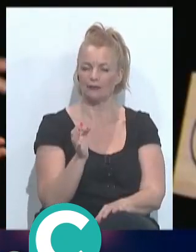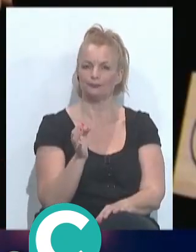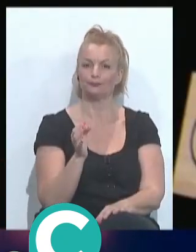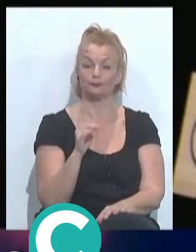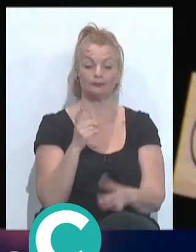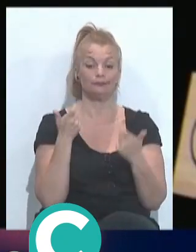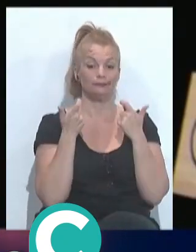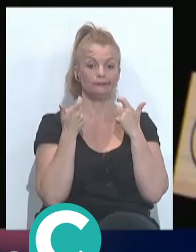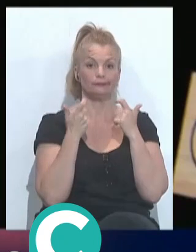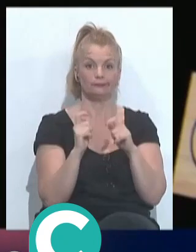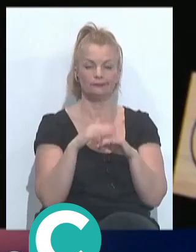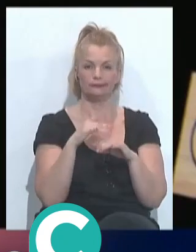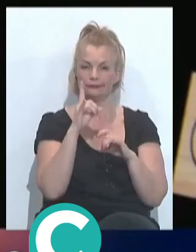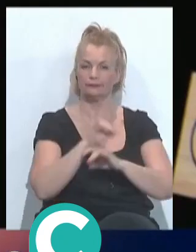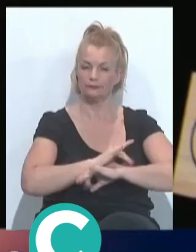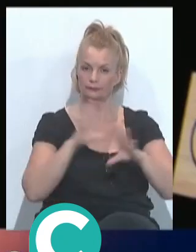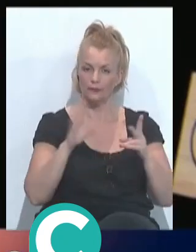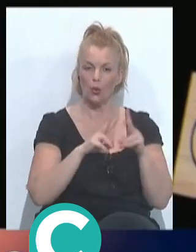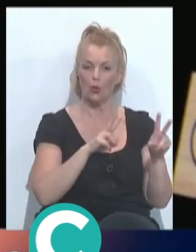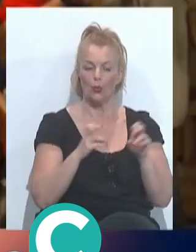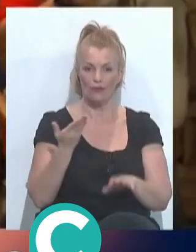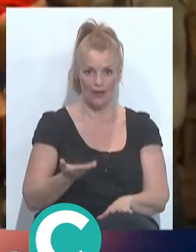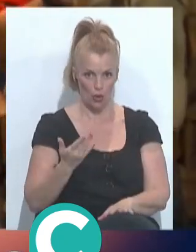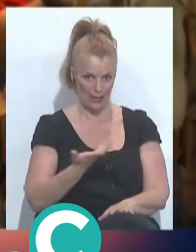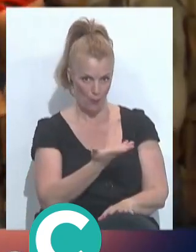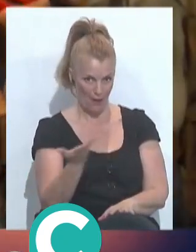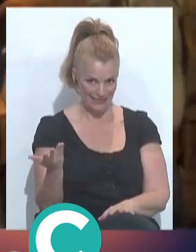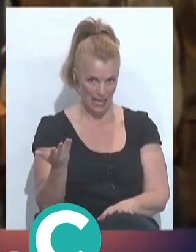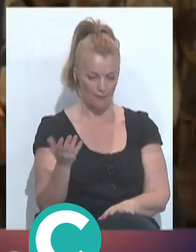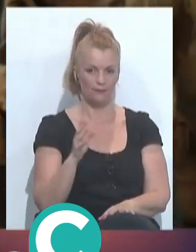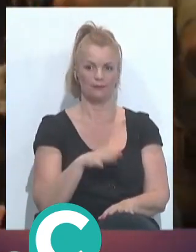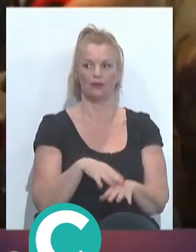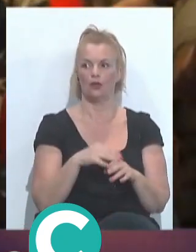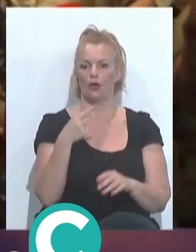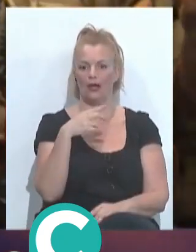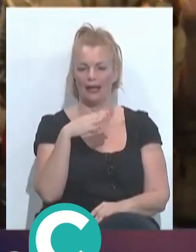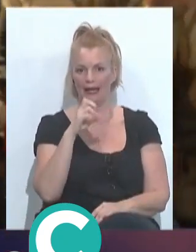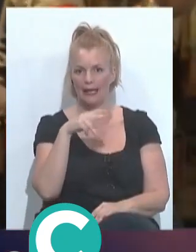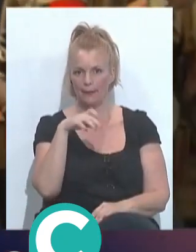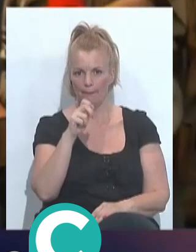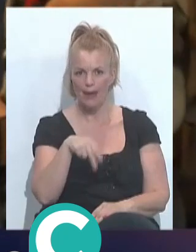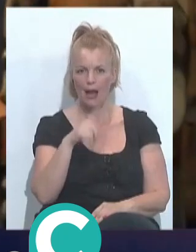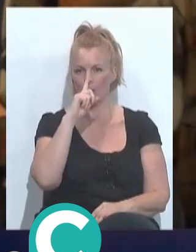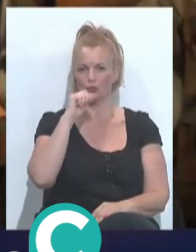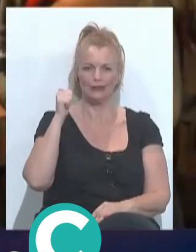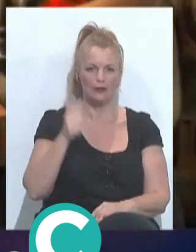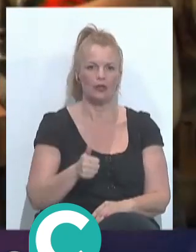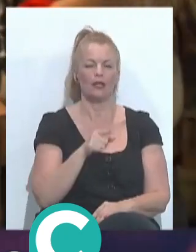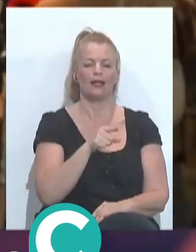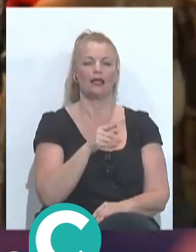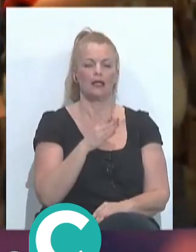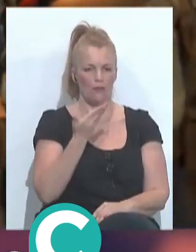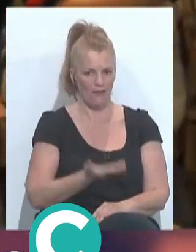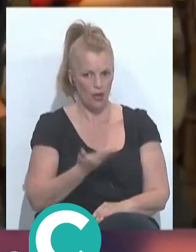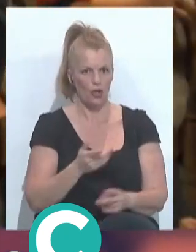la modalidad en que sí hay más claro, nuevos valores en la comparsa. Sí, sí. Con Germán, aunque ya ven ya bastante tiempo, que no son nuevos valores,